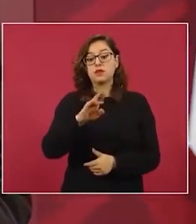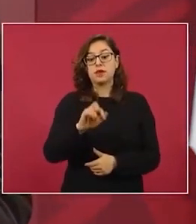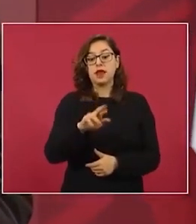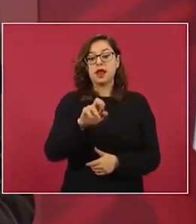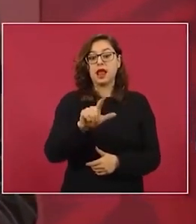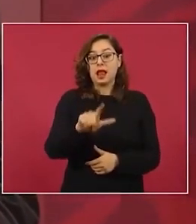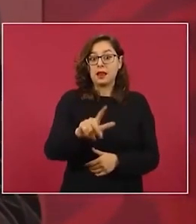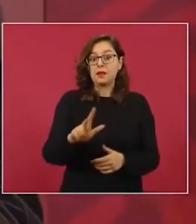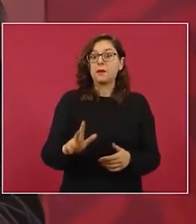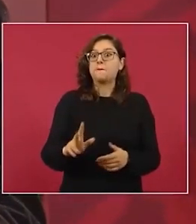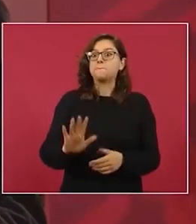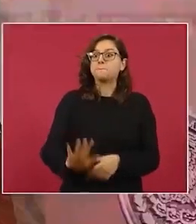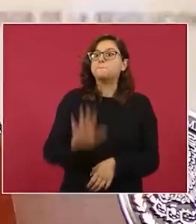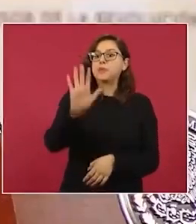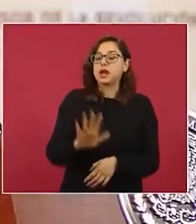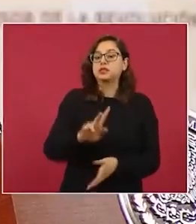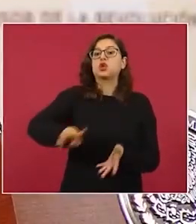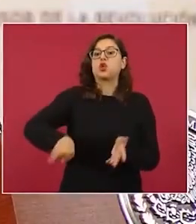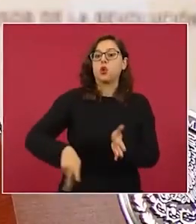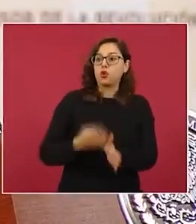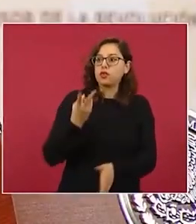Y entonces, ya eso ya no se permite.